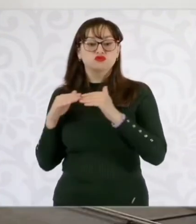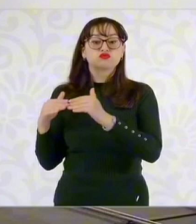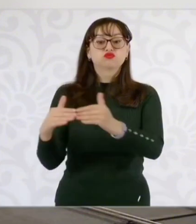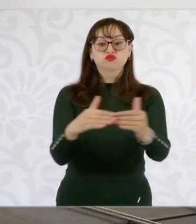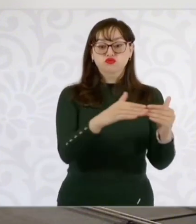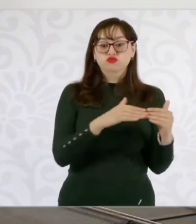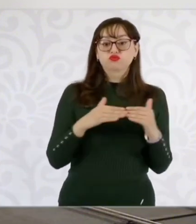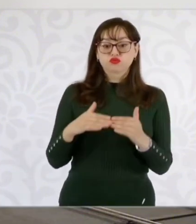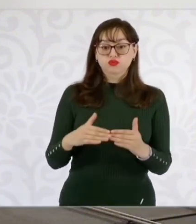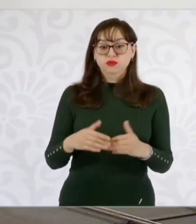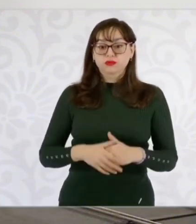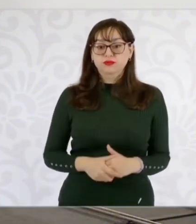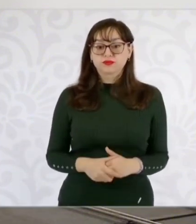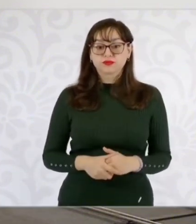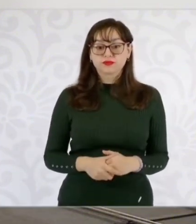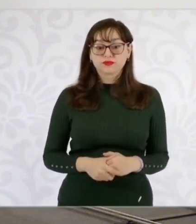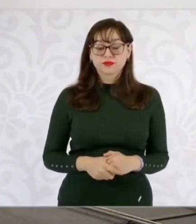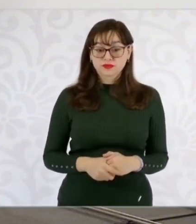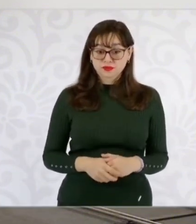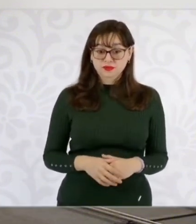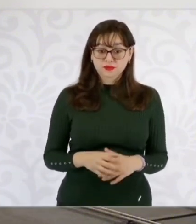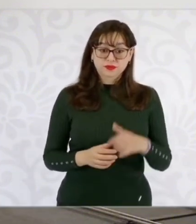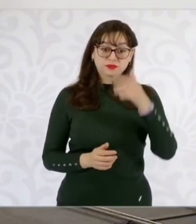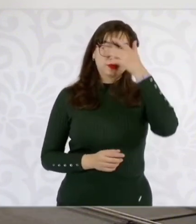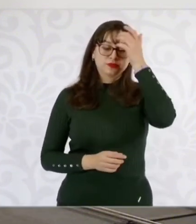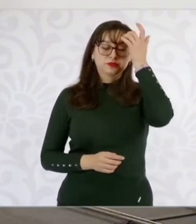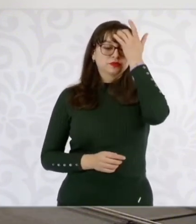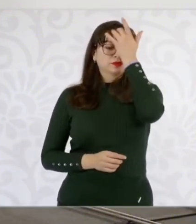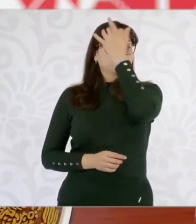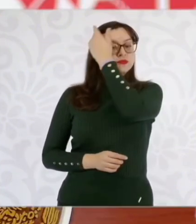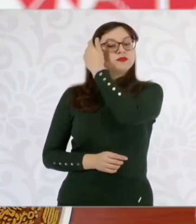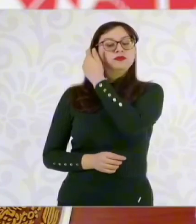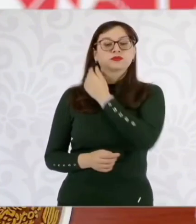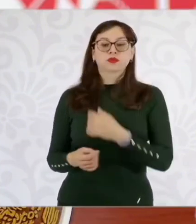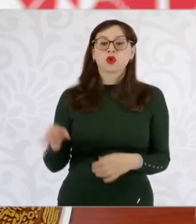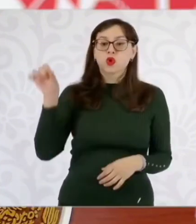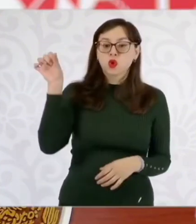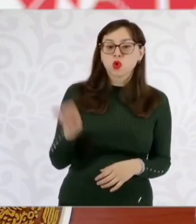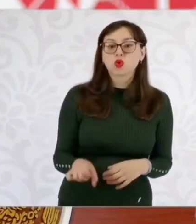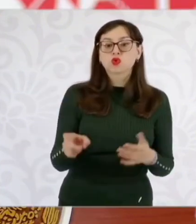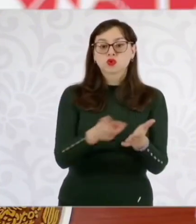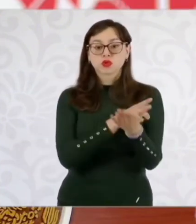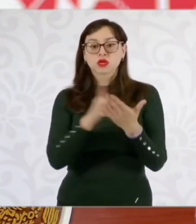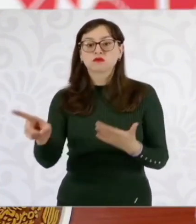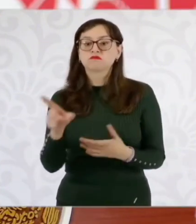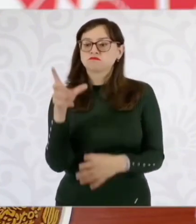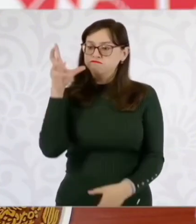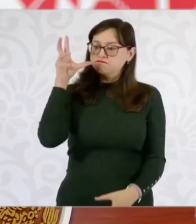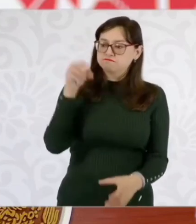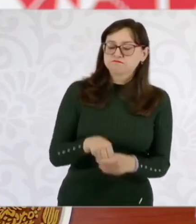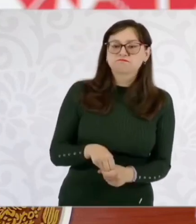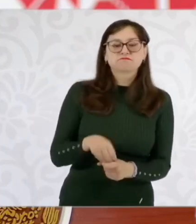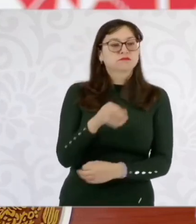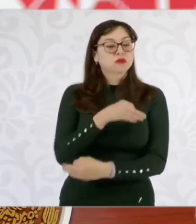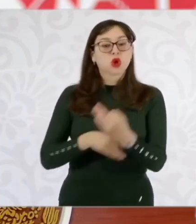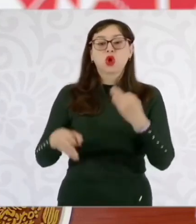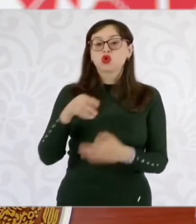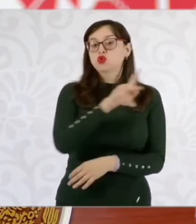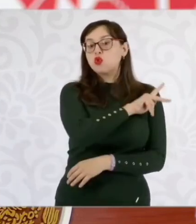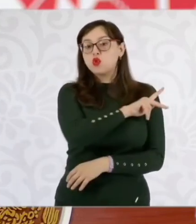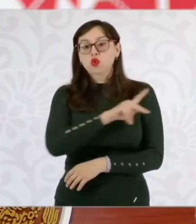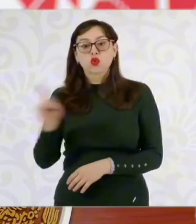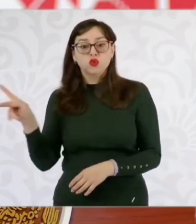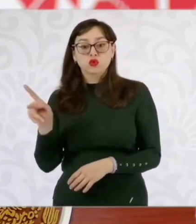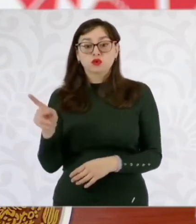hoy los derechos son incluyentes y universales y lo que ocurre en México no pasa